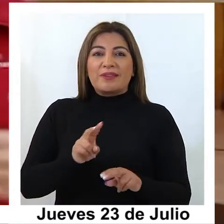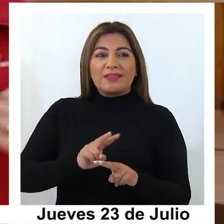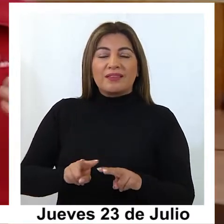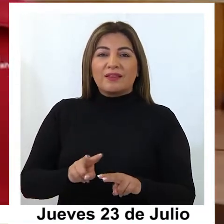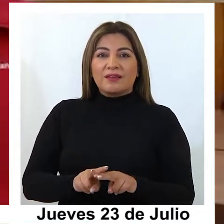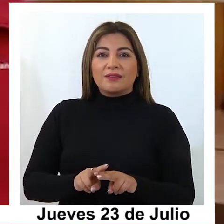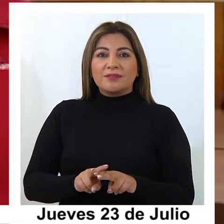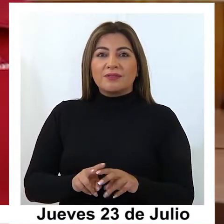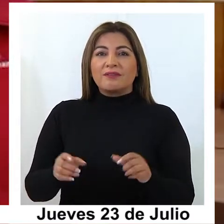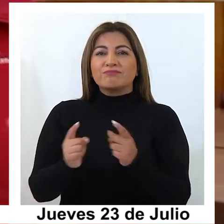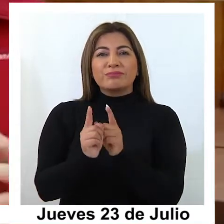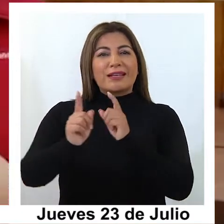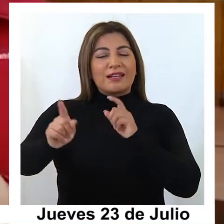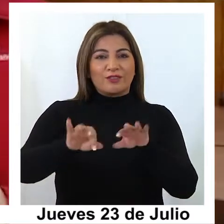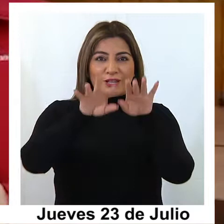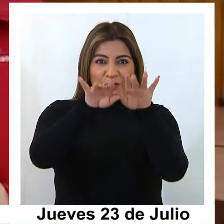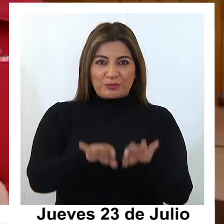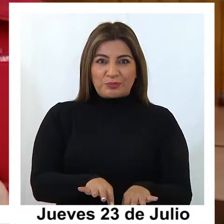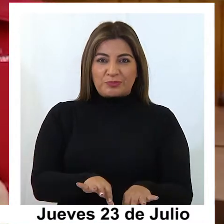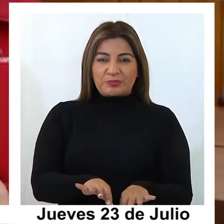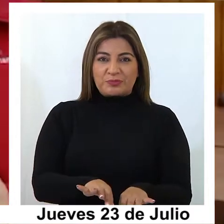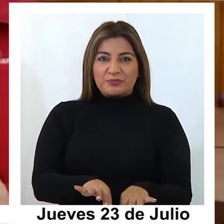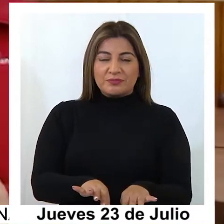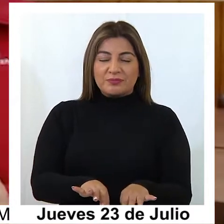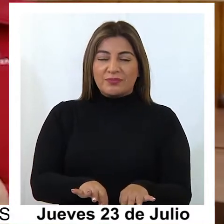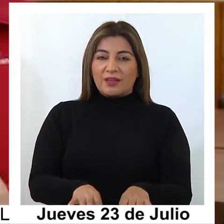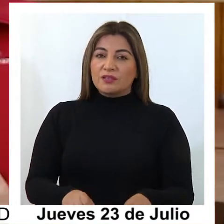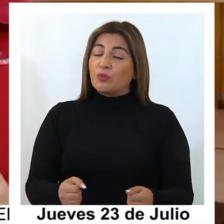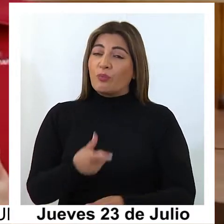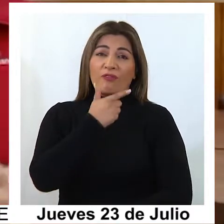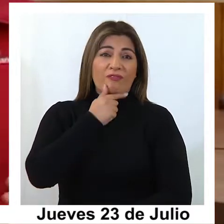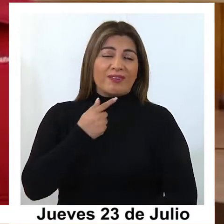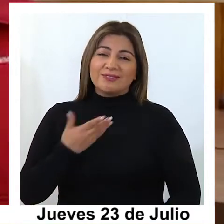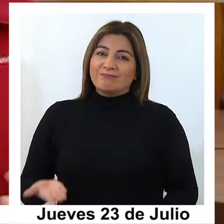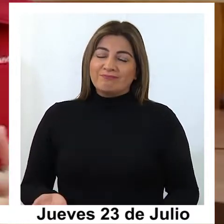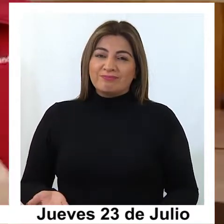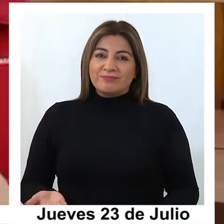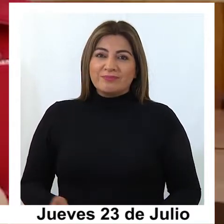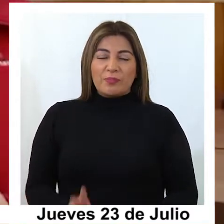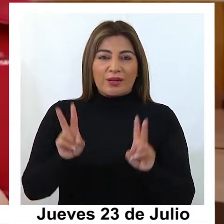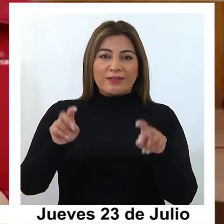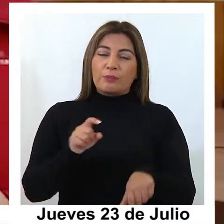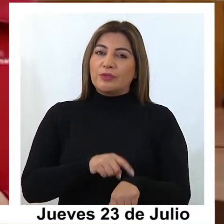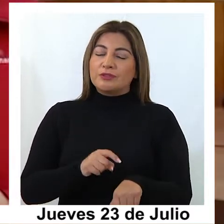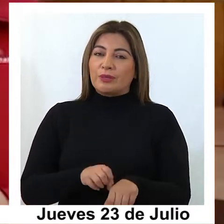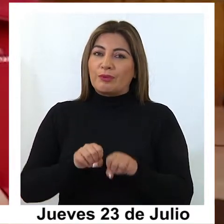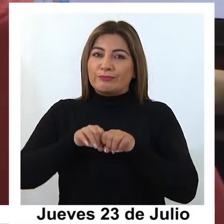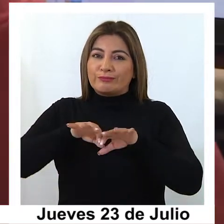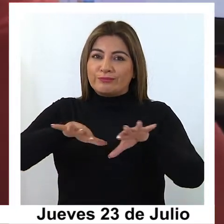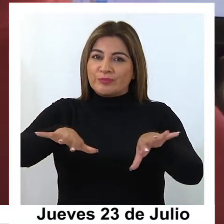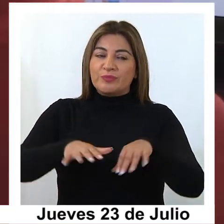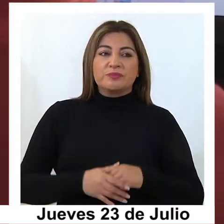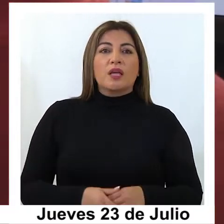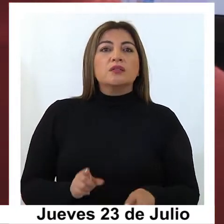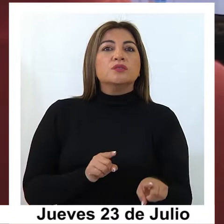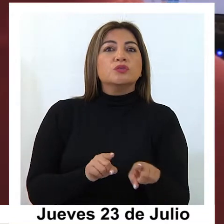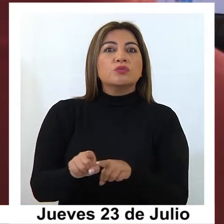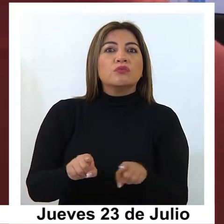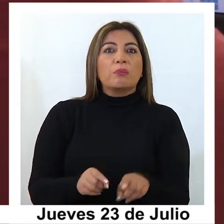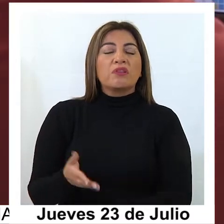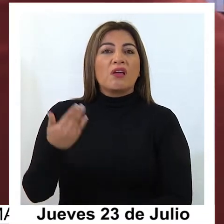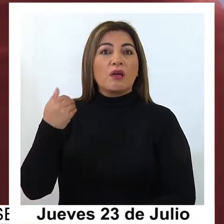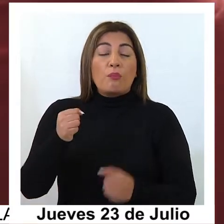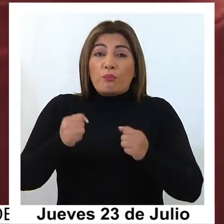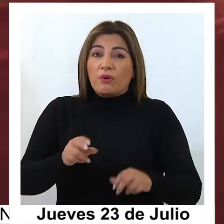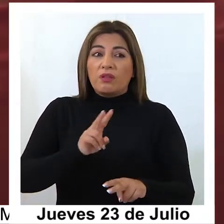realizar de manera remota. Lo que es muy favorable hoy día, digamos, en tiempos de pandemia. Un trámite que solo